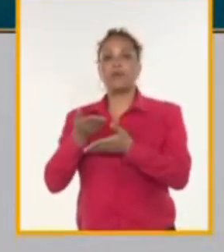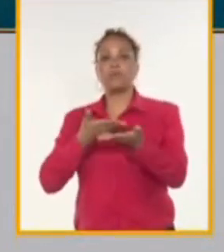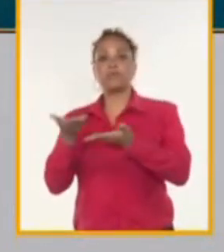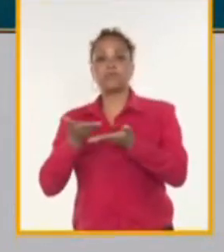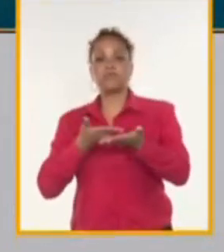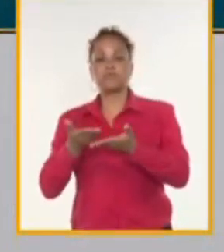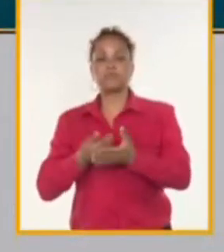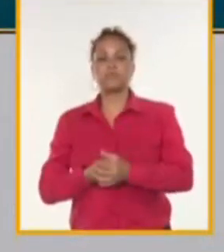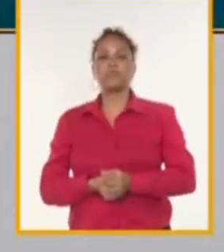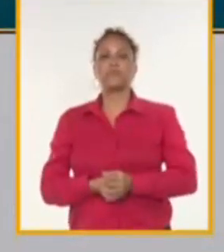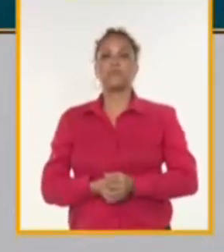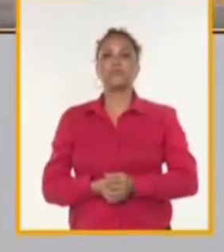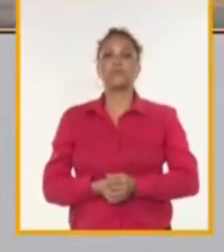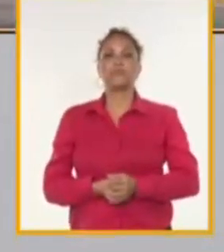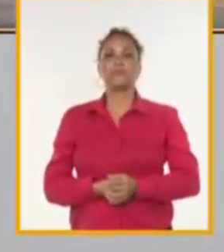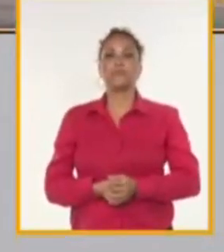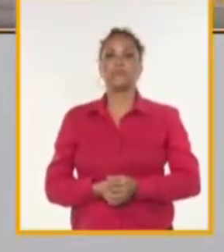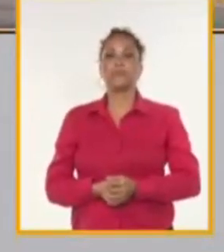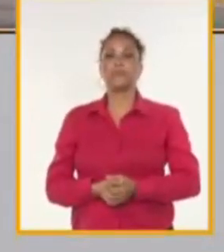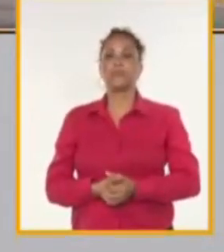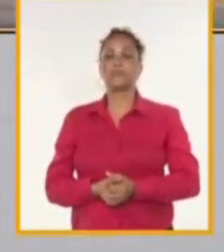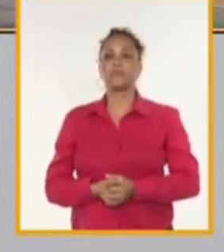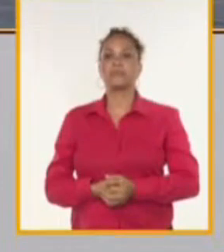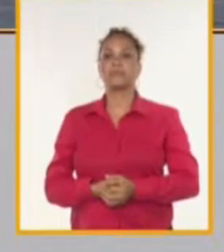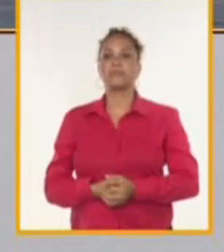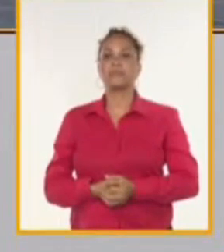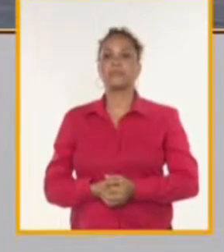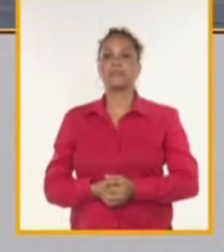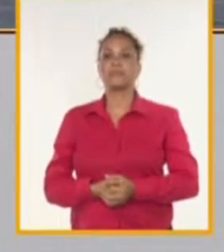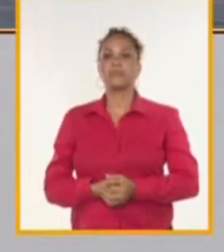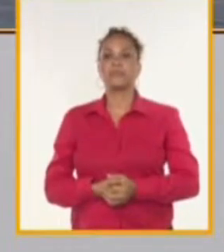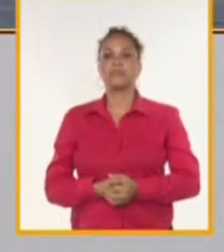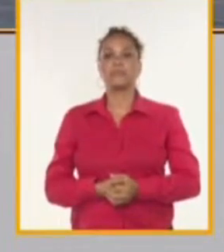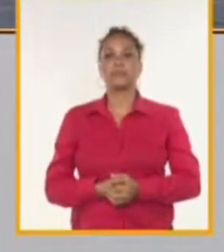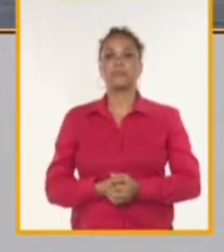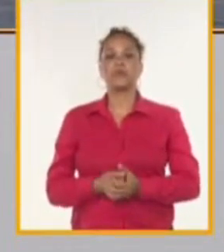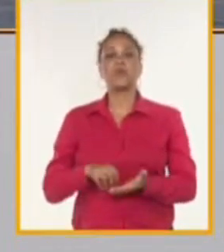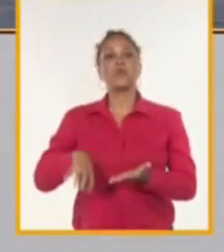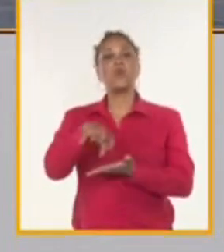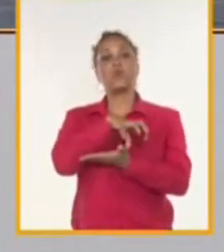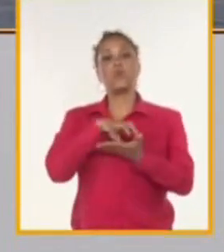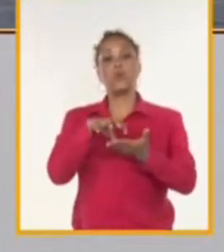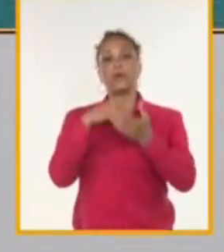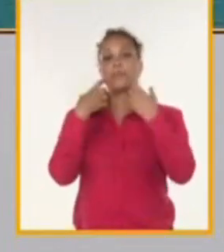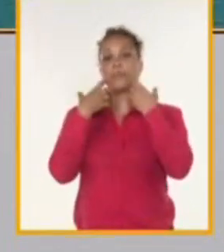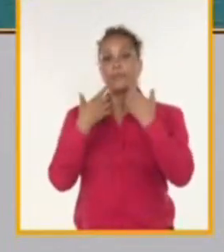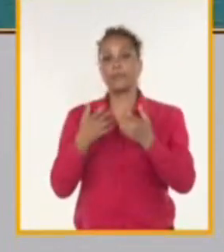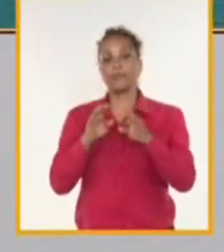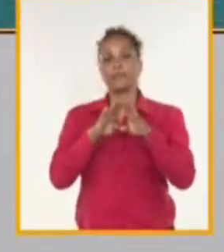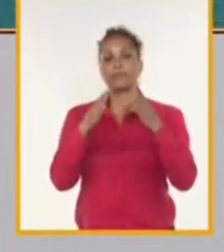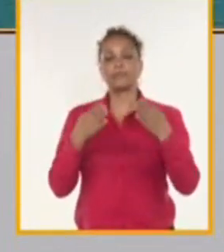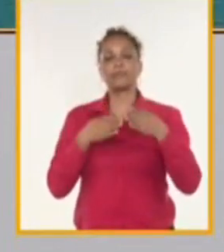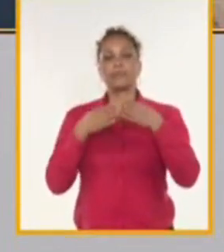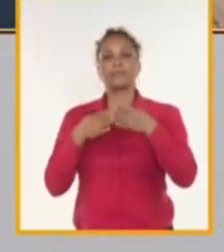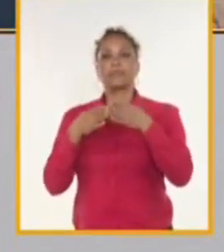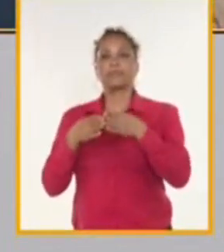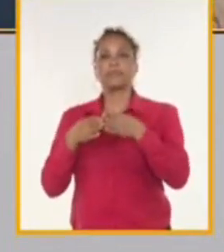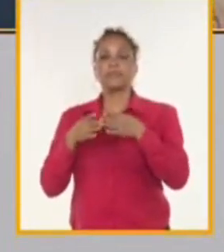se exportan. Una infraestructura vital para todo puerto es